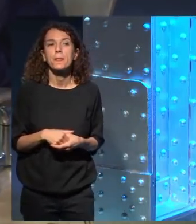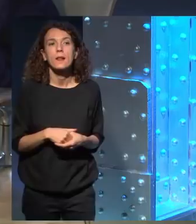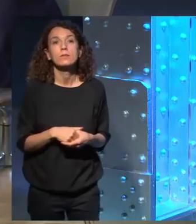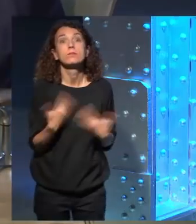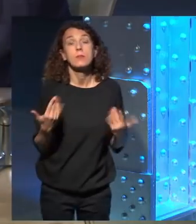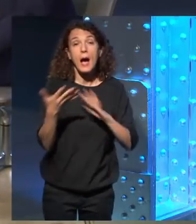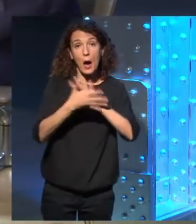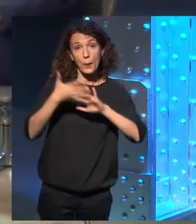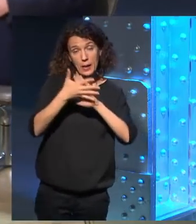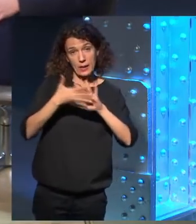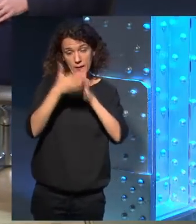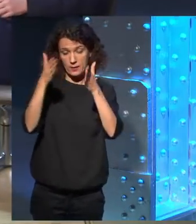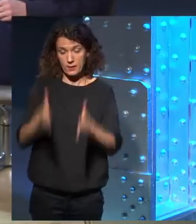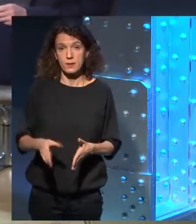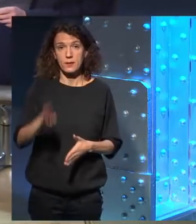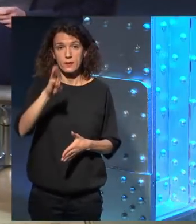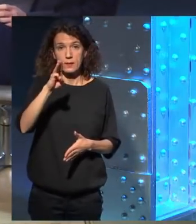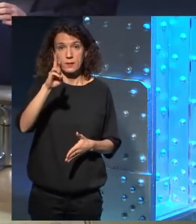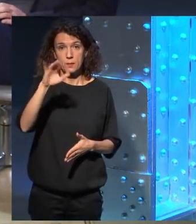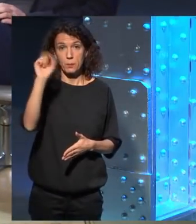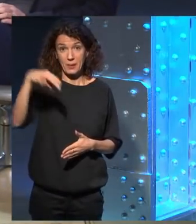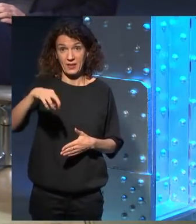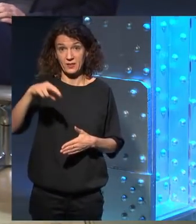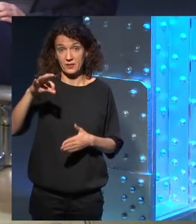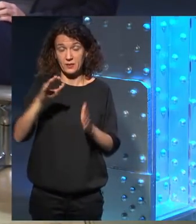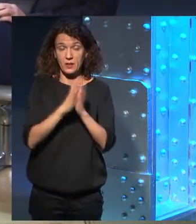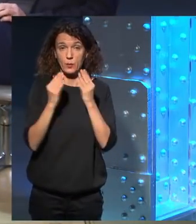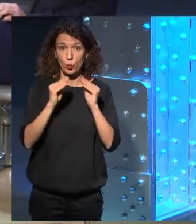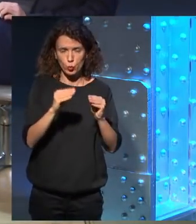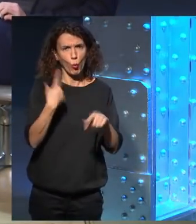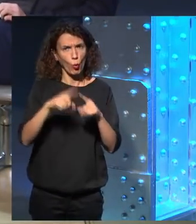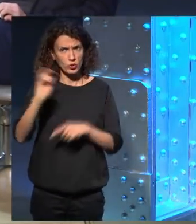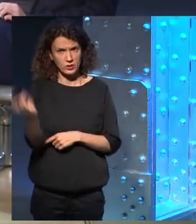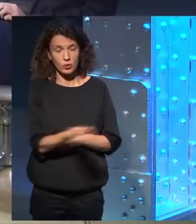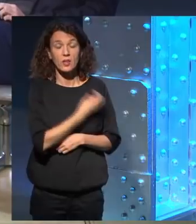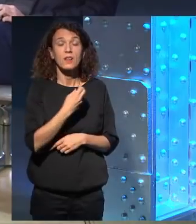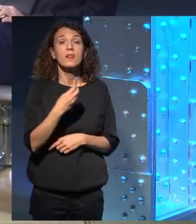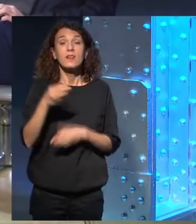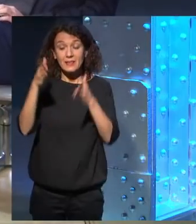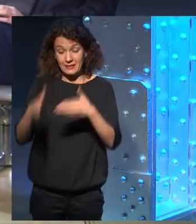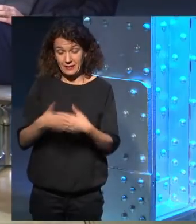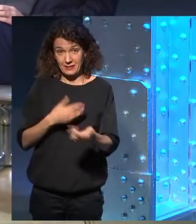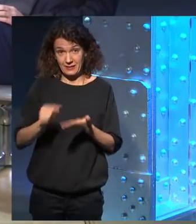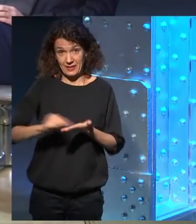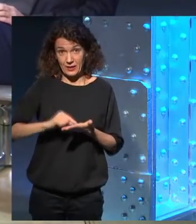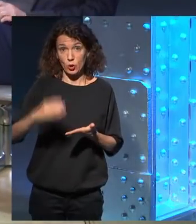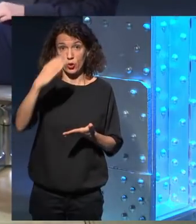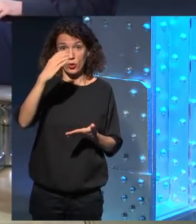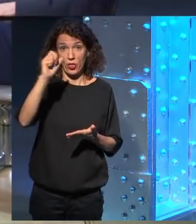Vamos a hablar de Prince y de otras muchas cosas, pero César Aira viene de